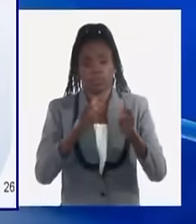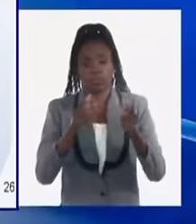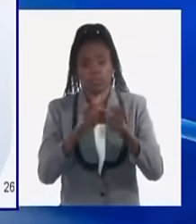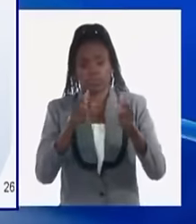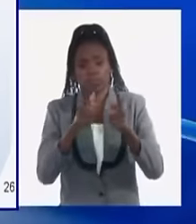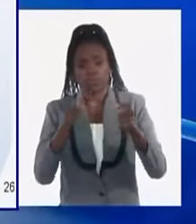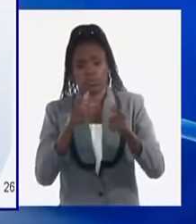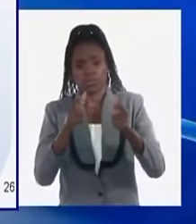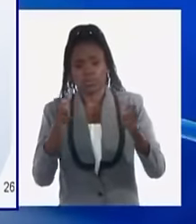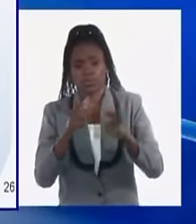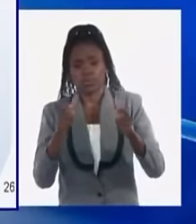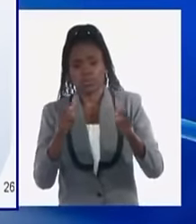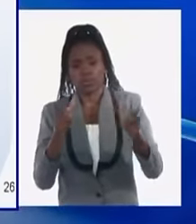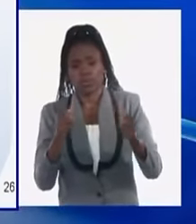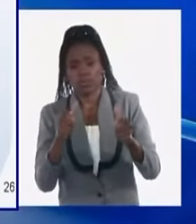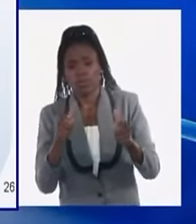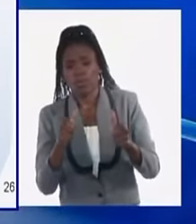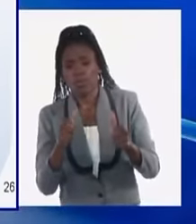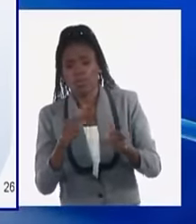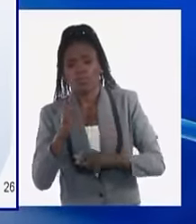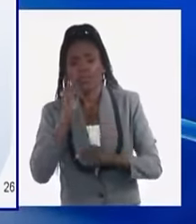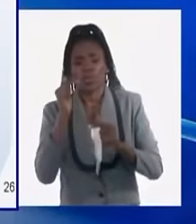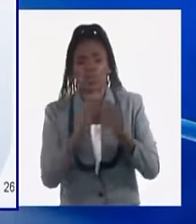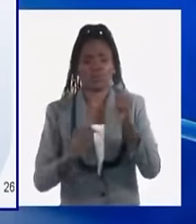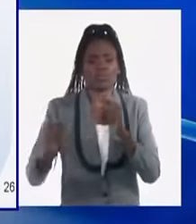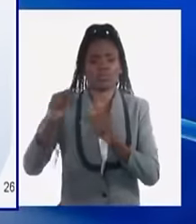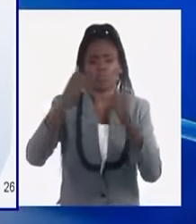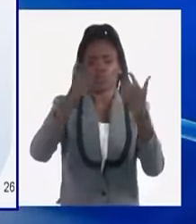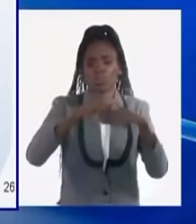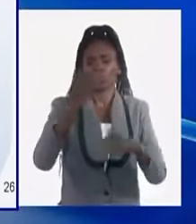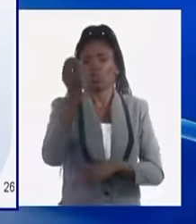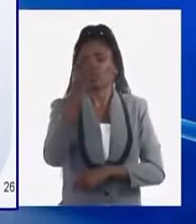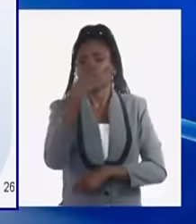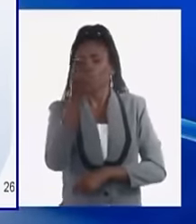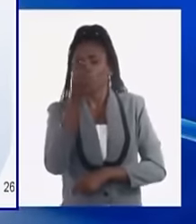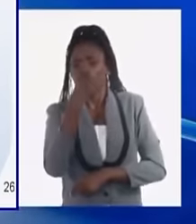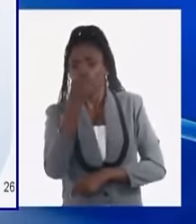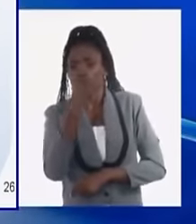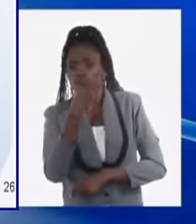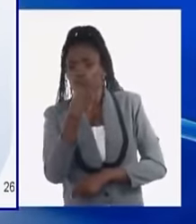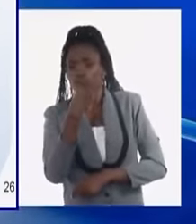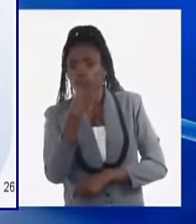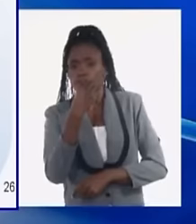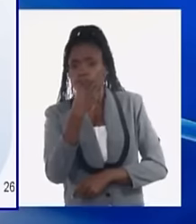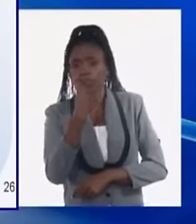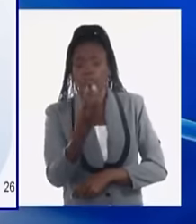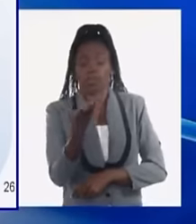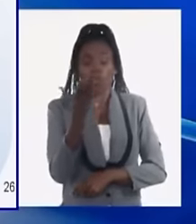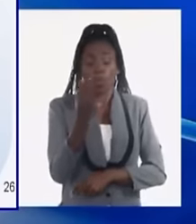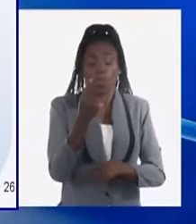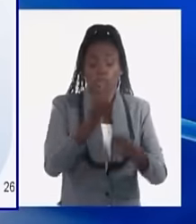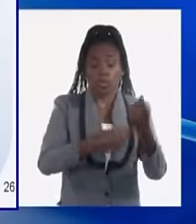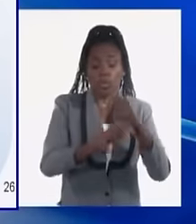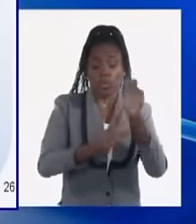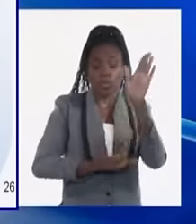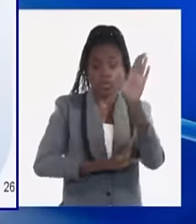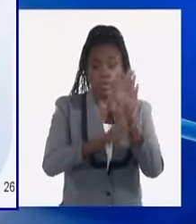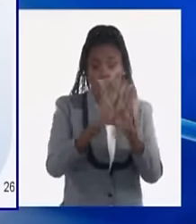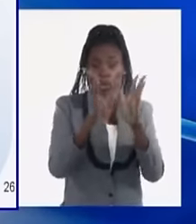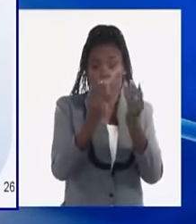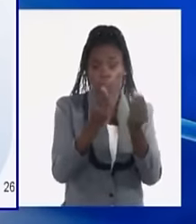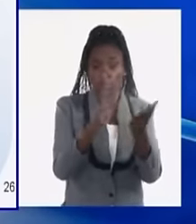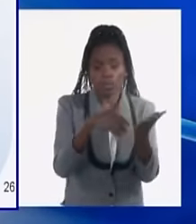la inversión extranjera, priorizando producción de alimentos, muchos negocios avanzando y muchas